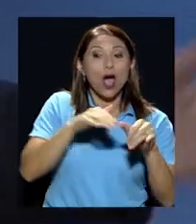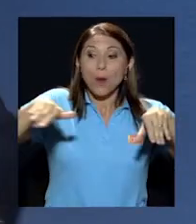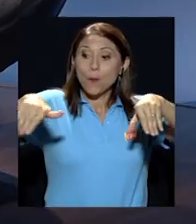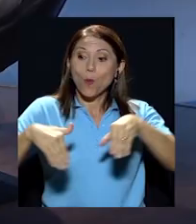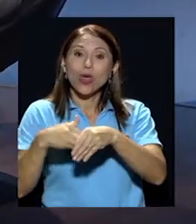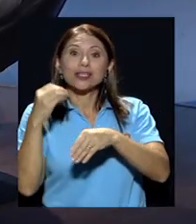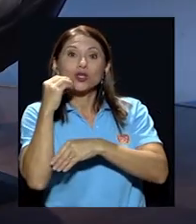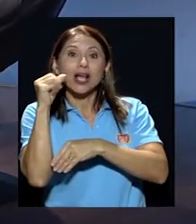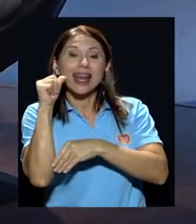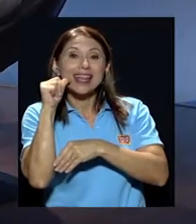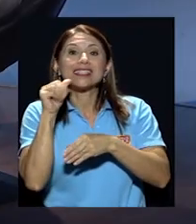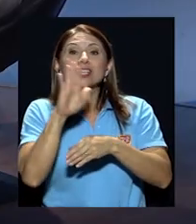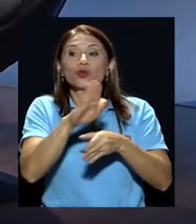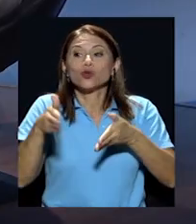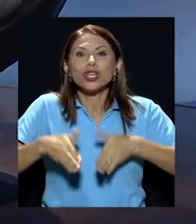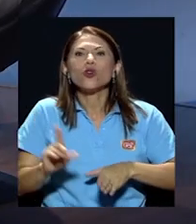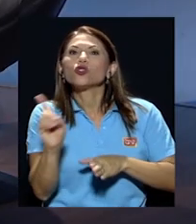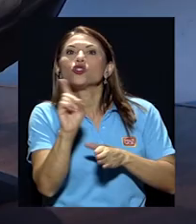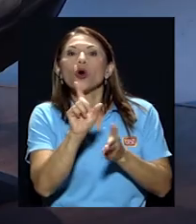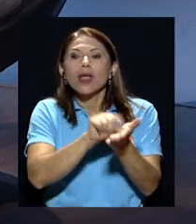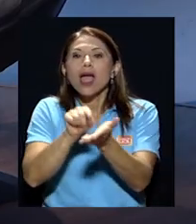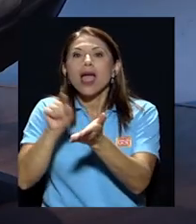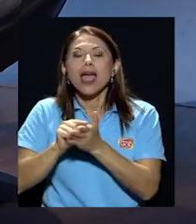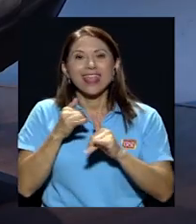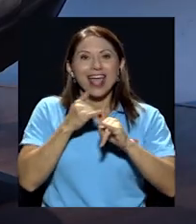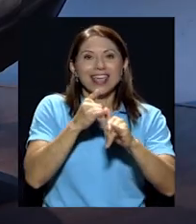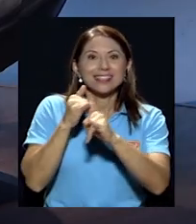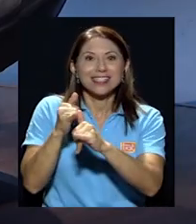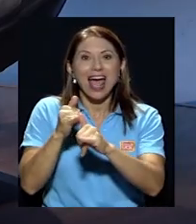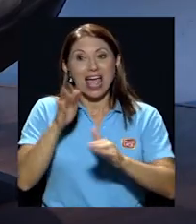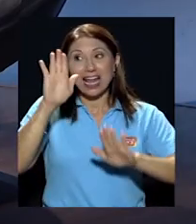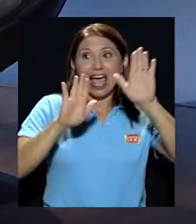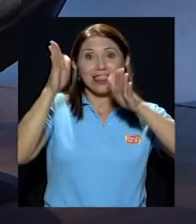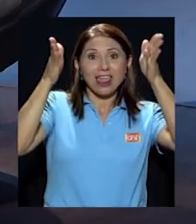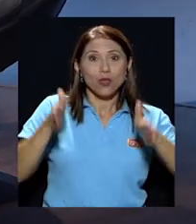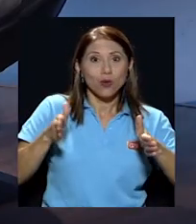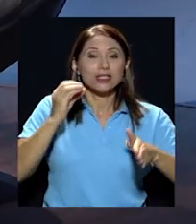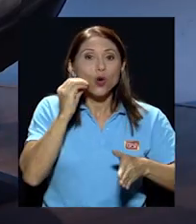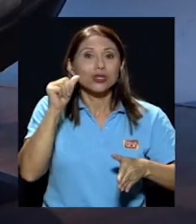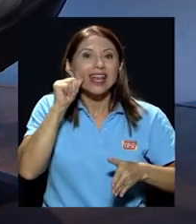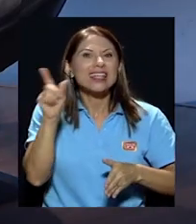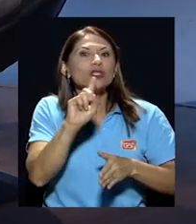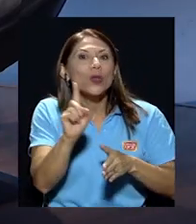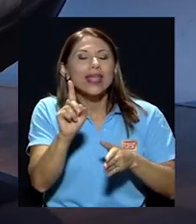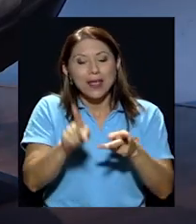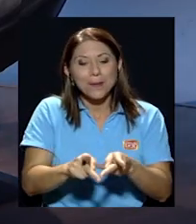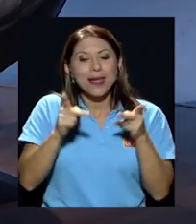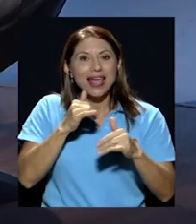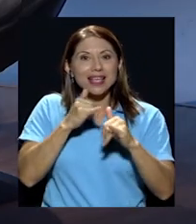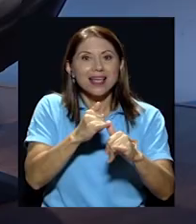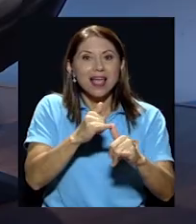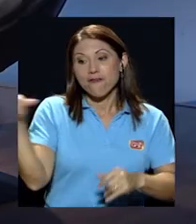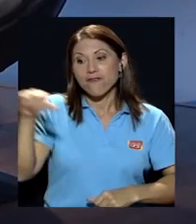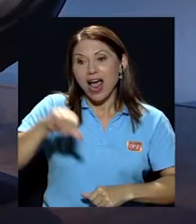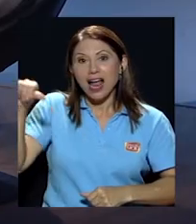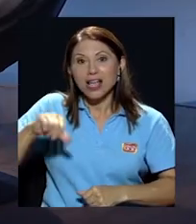extra la proclamación de las candidaturas de don Oscar salen en la extra las fracasos políticos de don Oscar